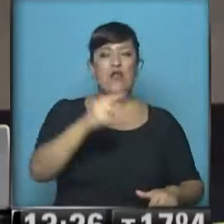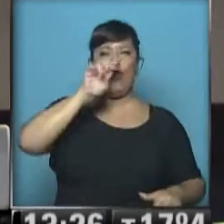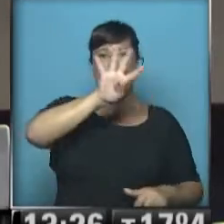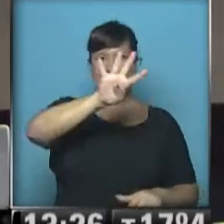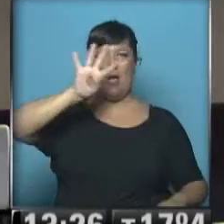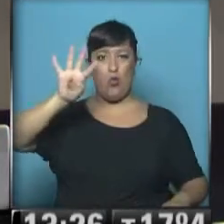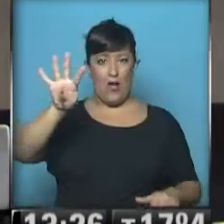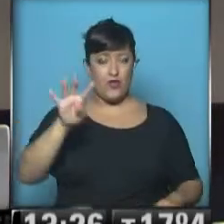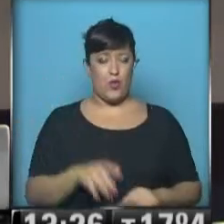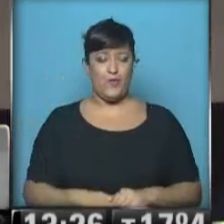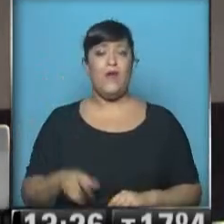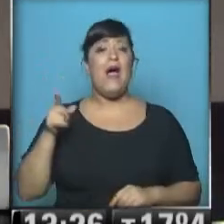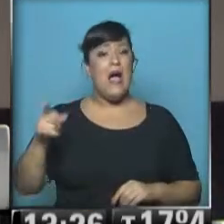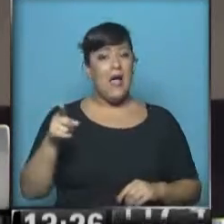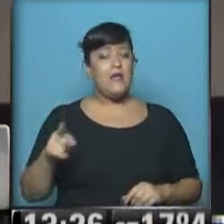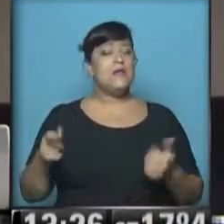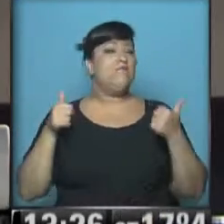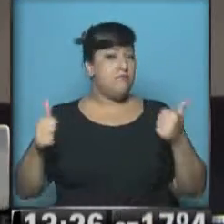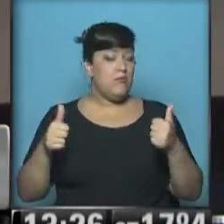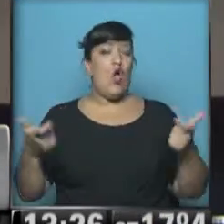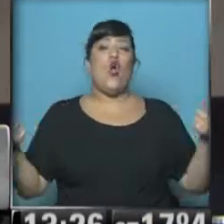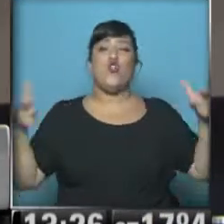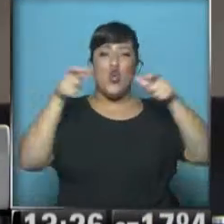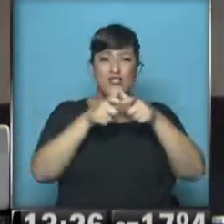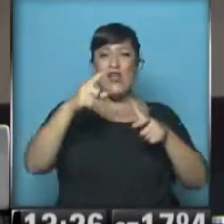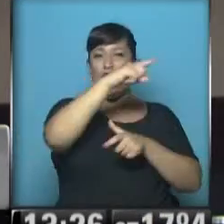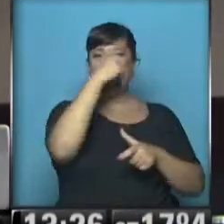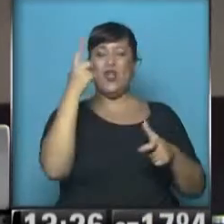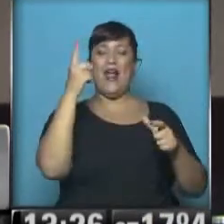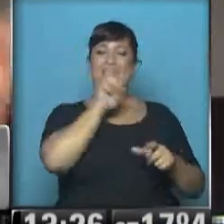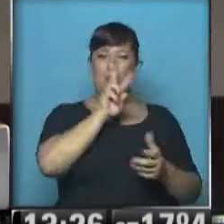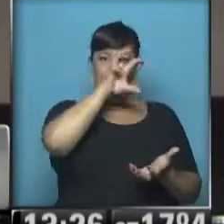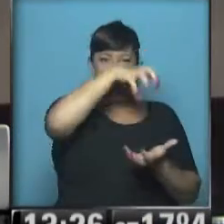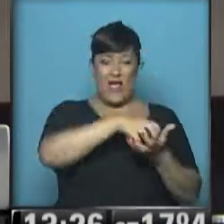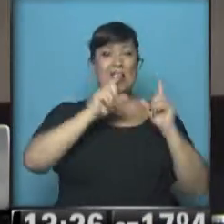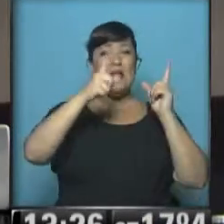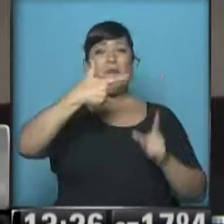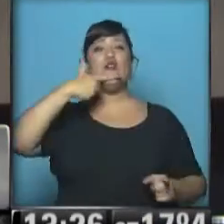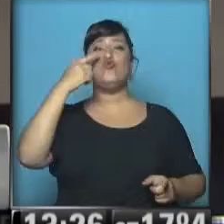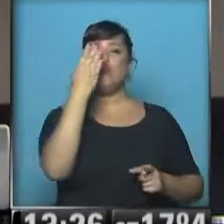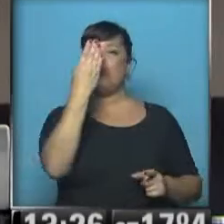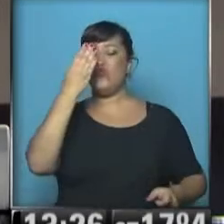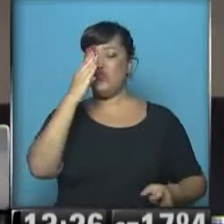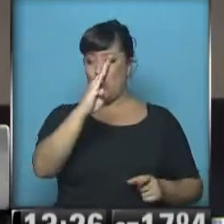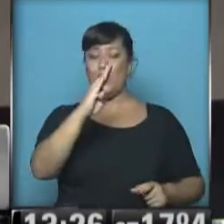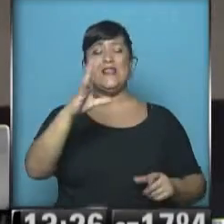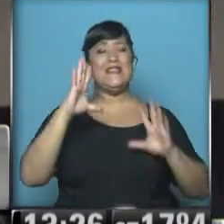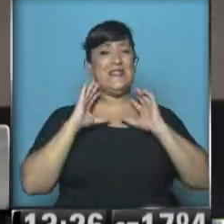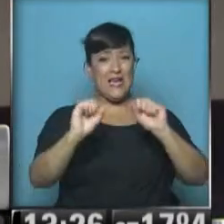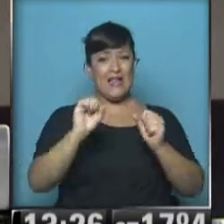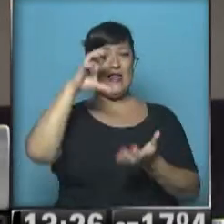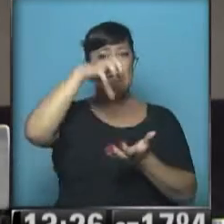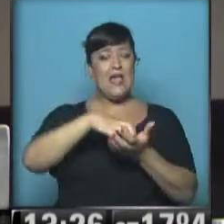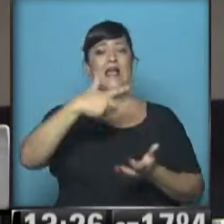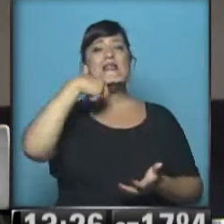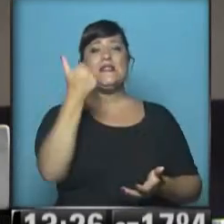y en ese sentido realmente el Consejo Nacional de las Mujeres, la subsecretaría, que hasta hace muy poquito estuvo a cargo, la doctora Silvina